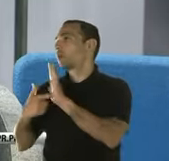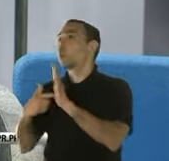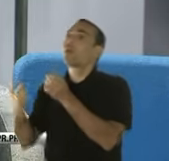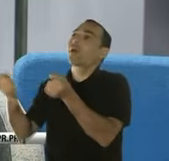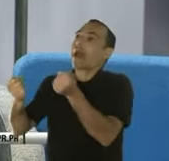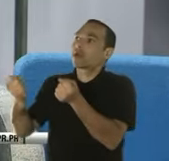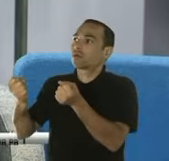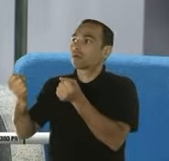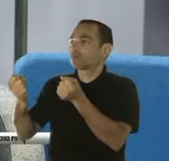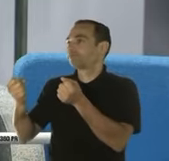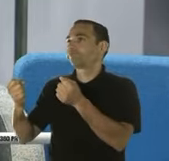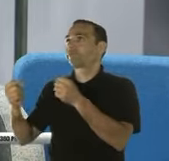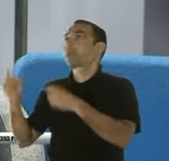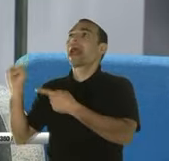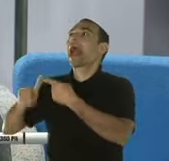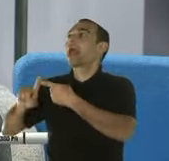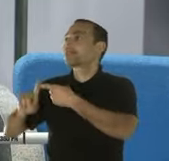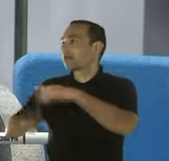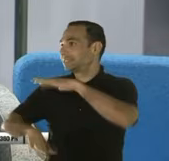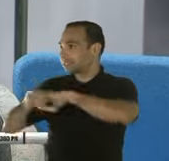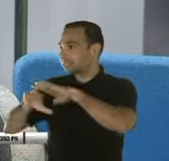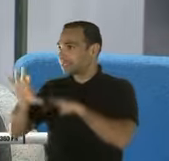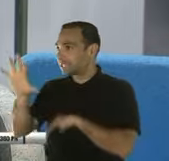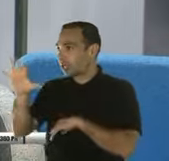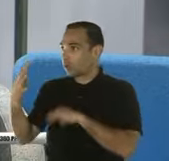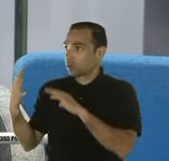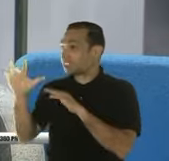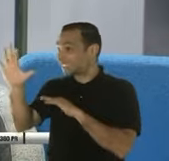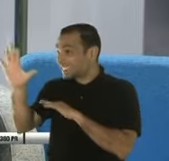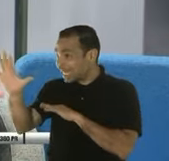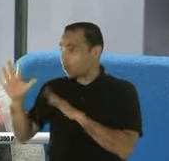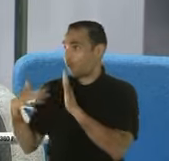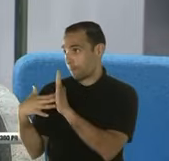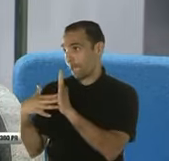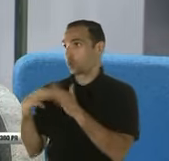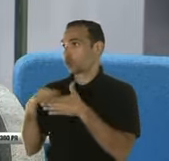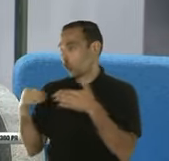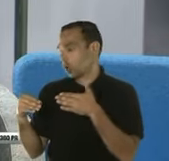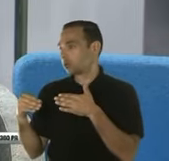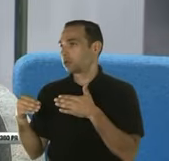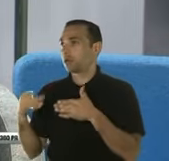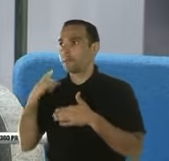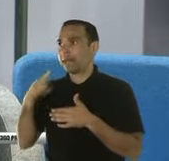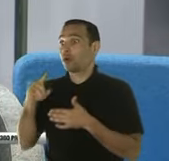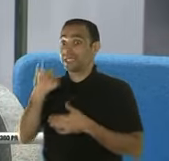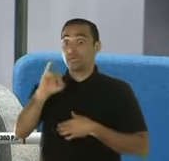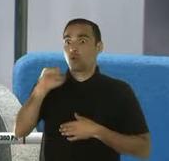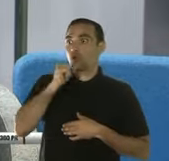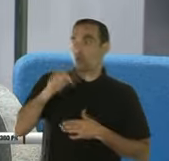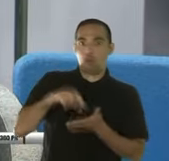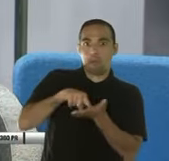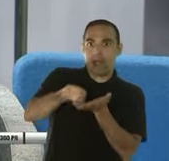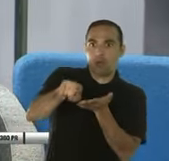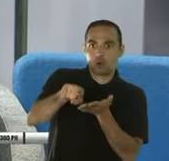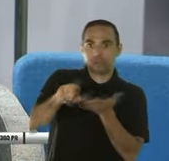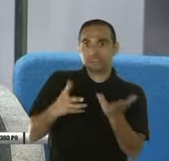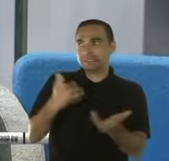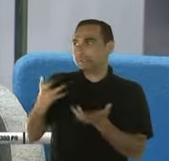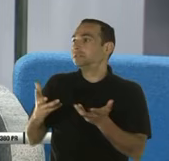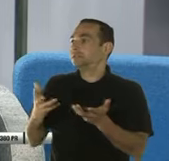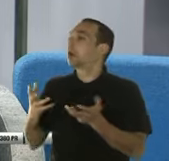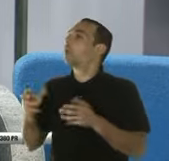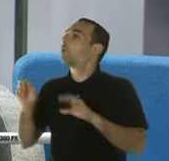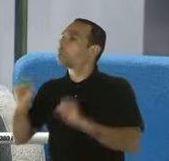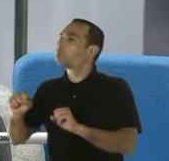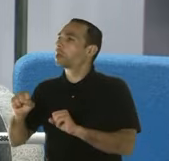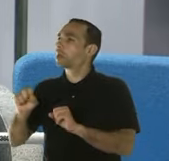dólares, pero si tuvo pérdidas en la propiedad inmueble y no le compensaron suficiente o completo por el seguro, tiene una deducción por esa pérdida en valor.